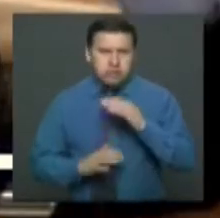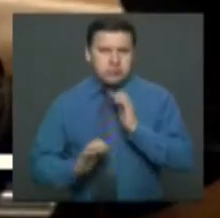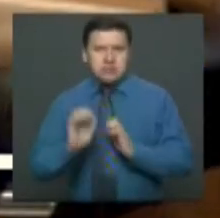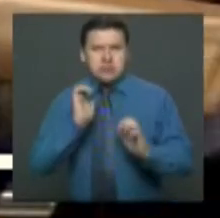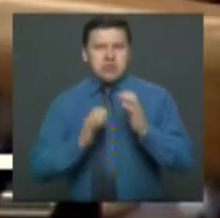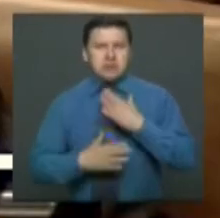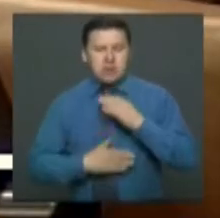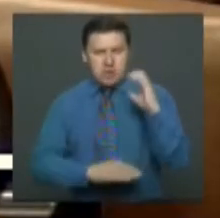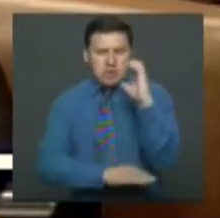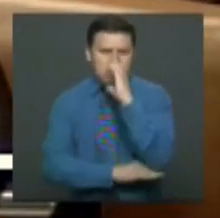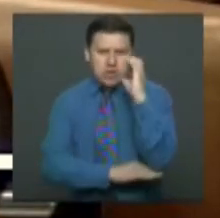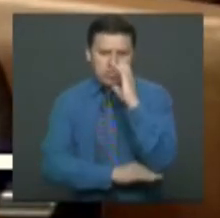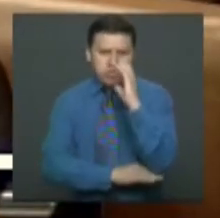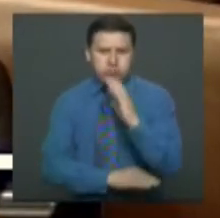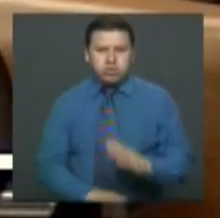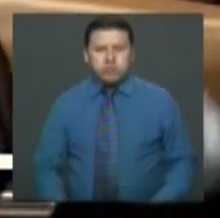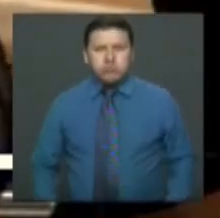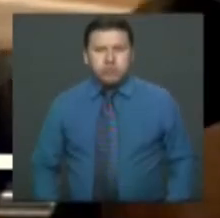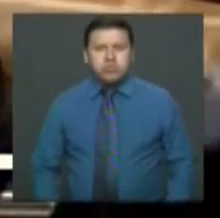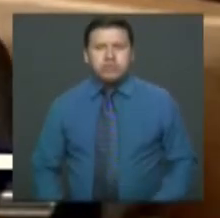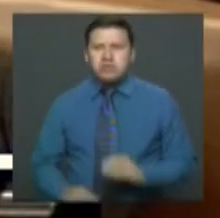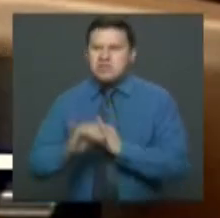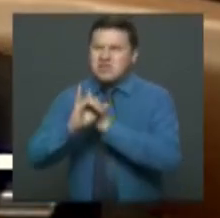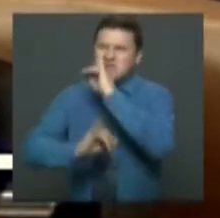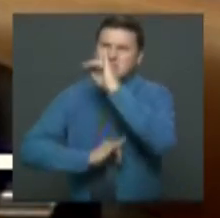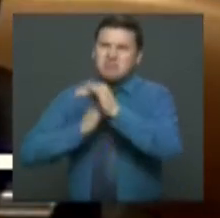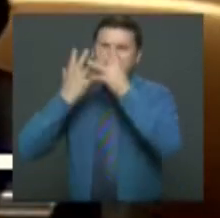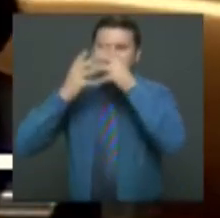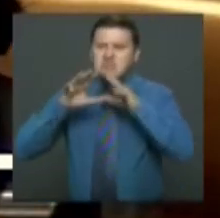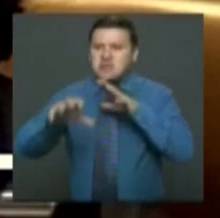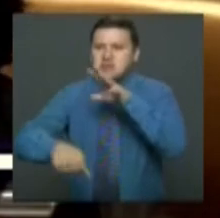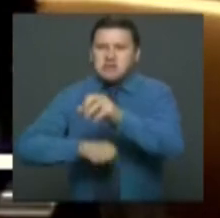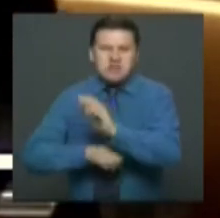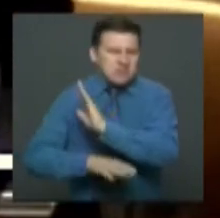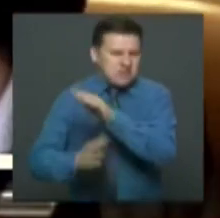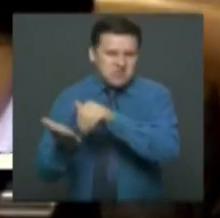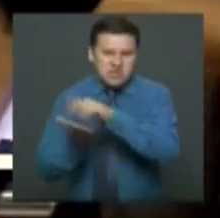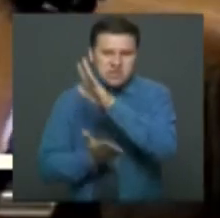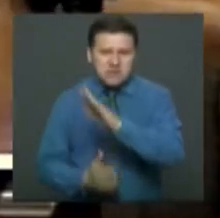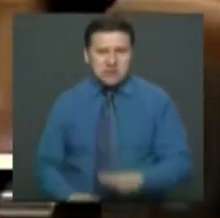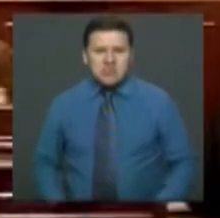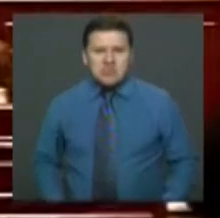mi país por encima de los intereses de las multinacionales y de los grandes acaparadores. Muchas gracias, señor presidente.